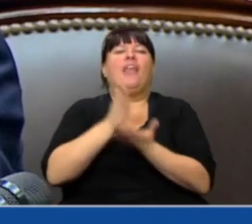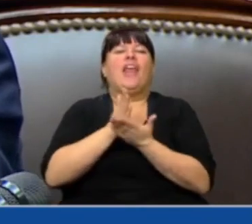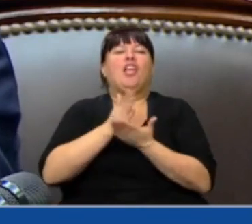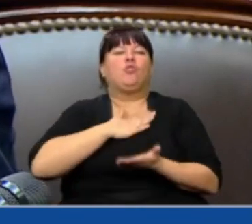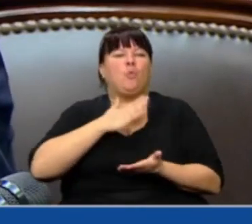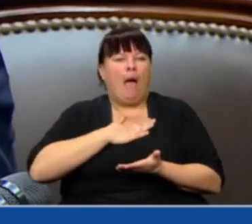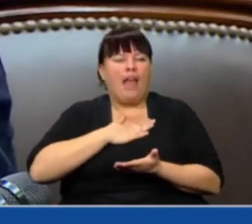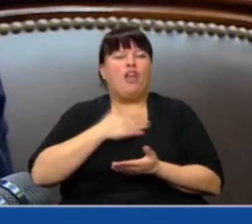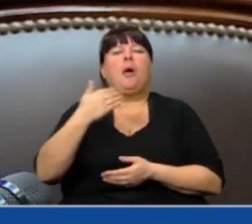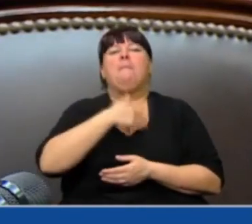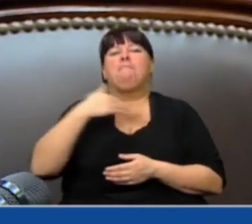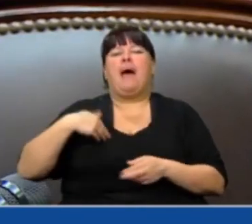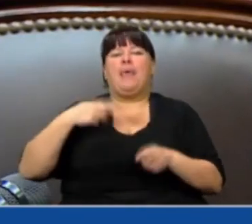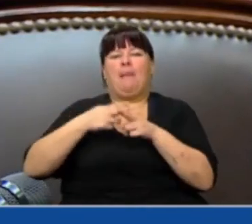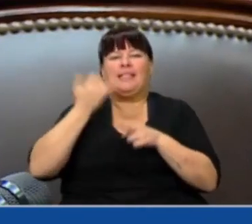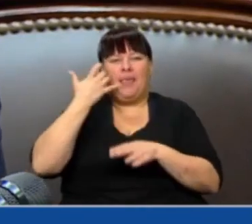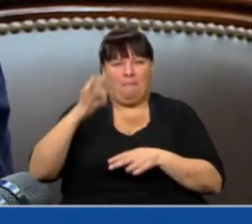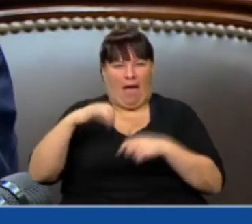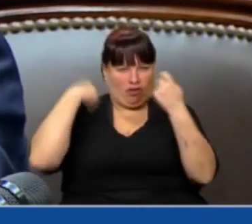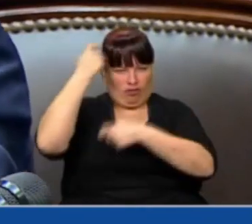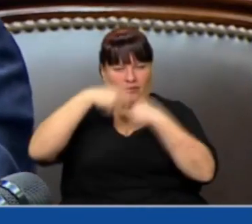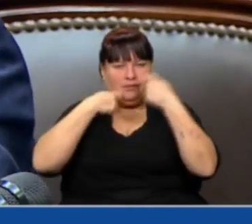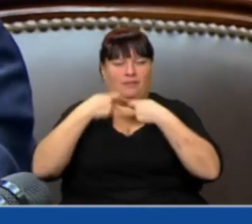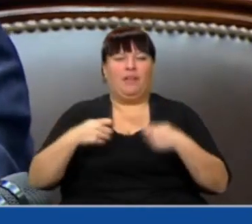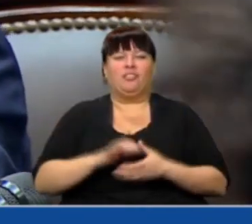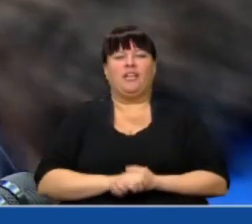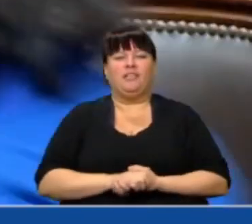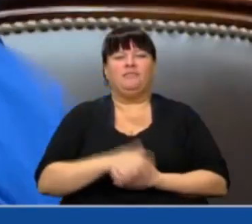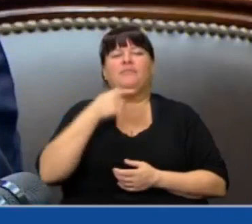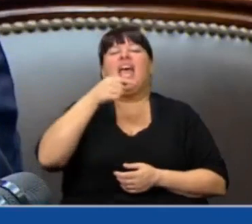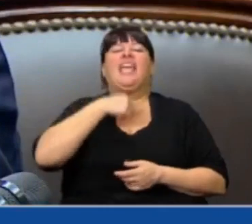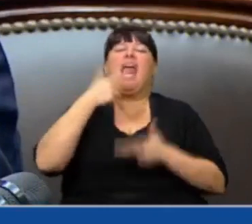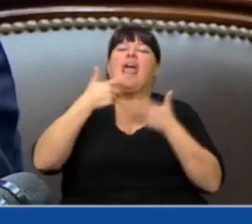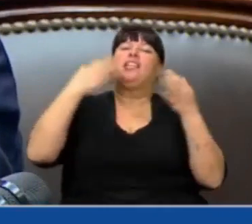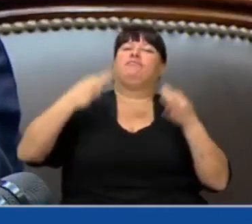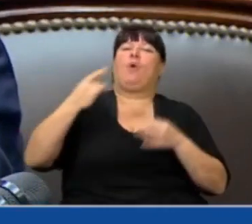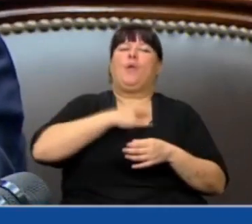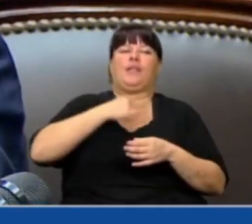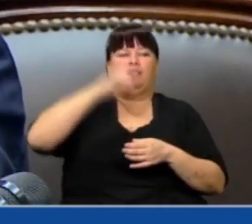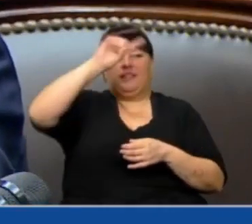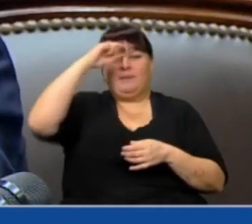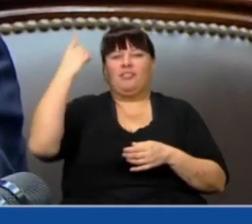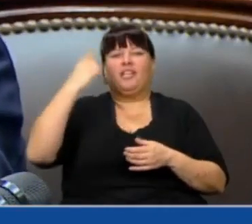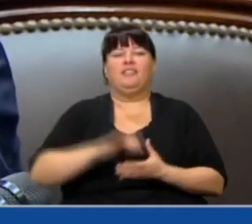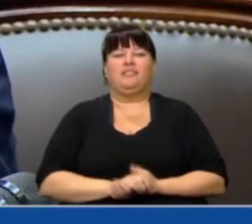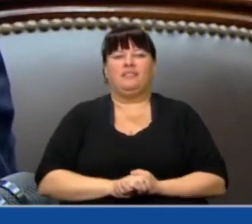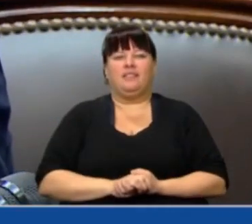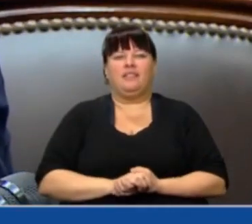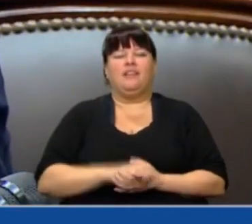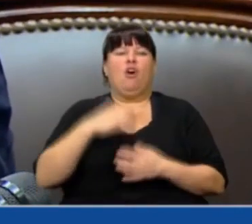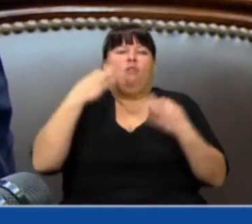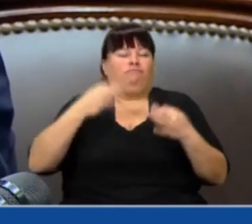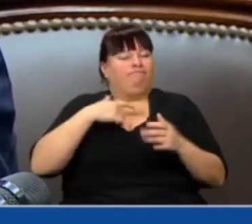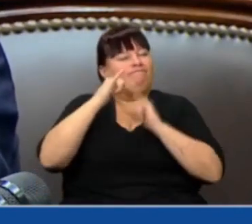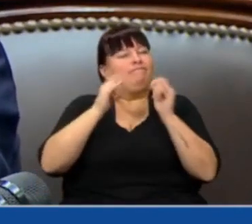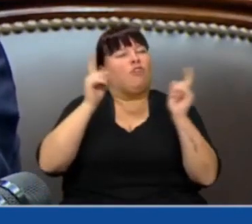Humanos Madres de Plaza de Mayo, al que quieren darle estatus de universidad nacional. Repasemos